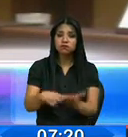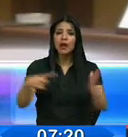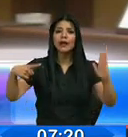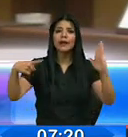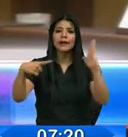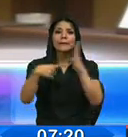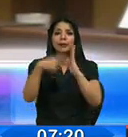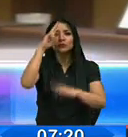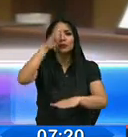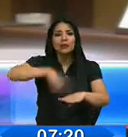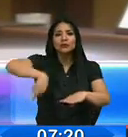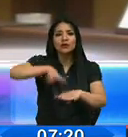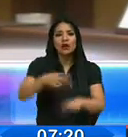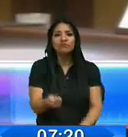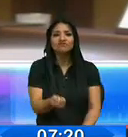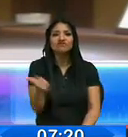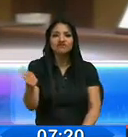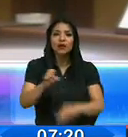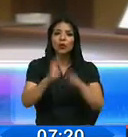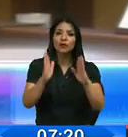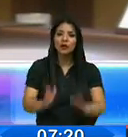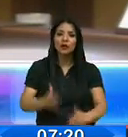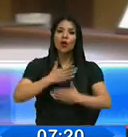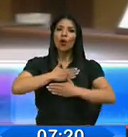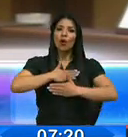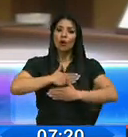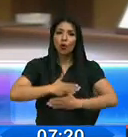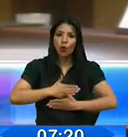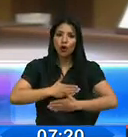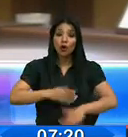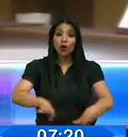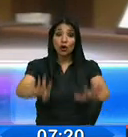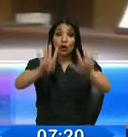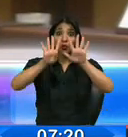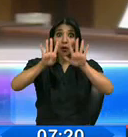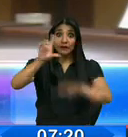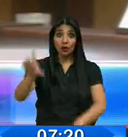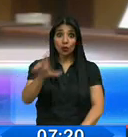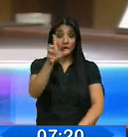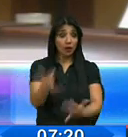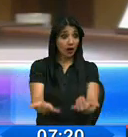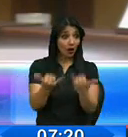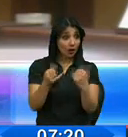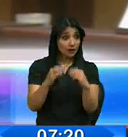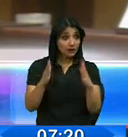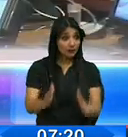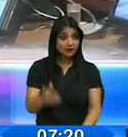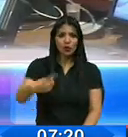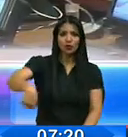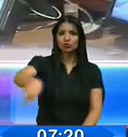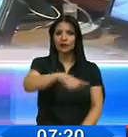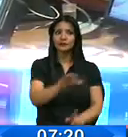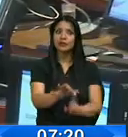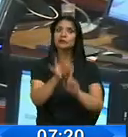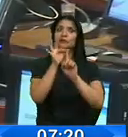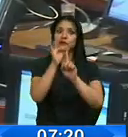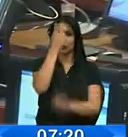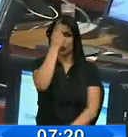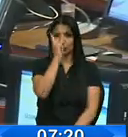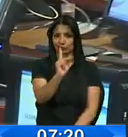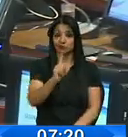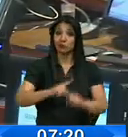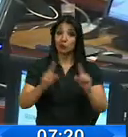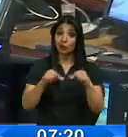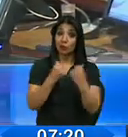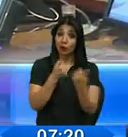un respiro al bolsillo de los ecuatorianos y este 9 de julio, colegas asambleístas, vamos a hacer historia. Cosa que no compartían